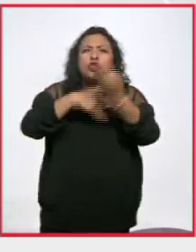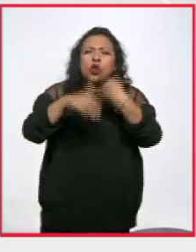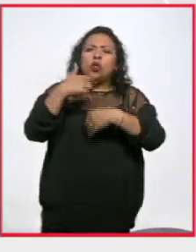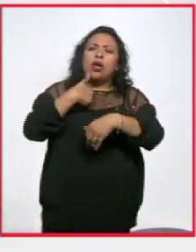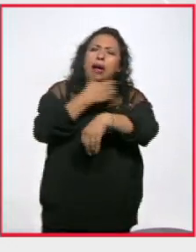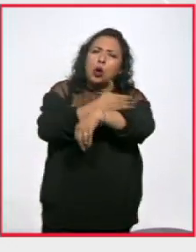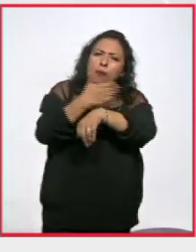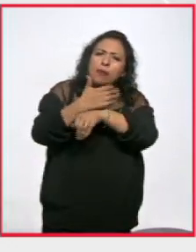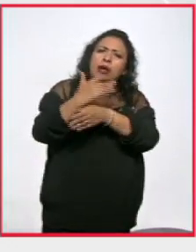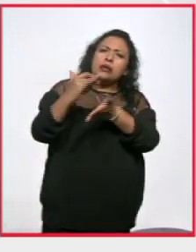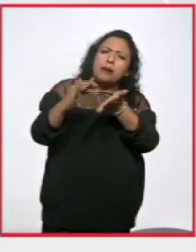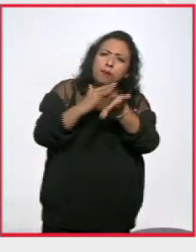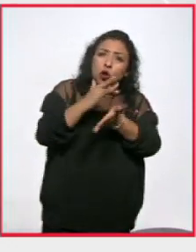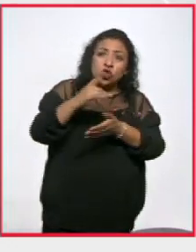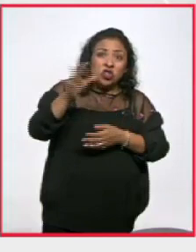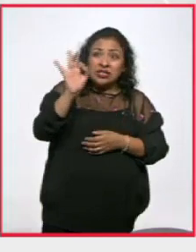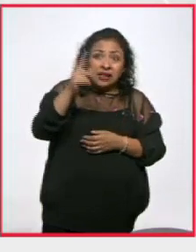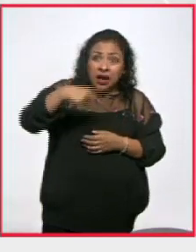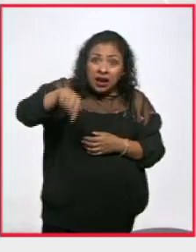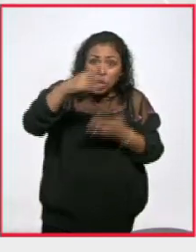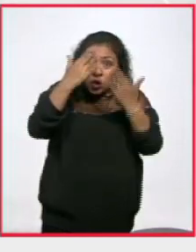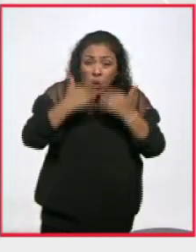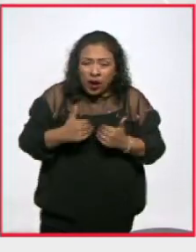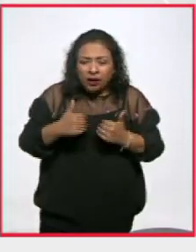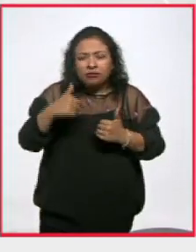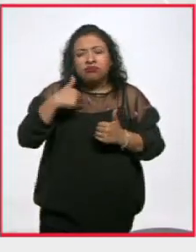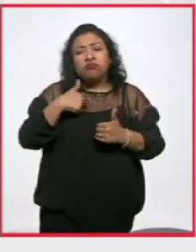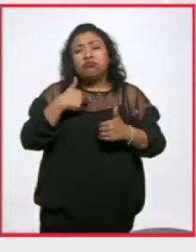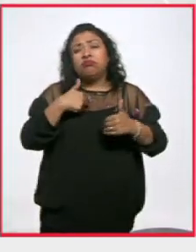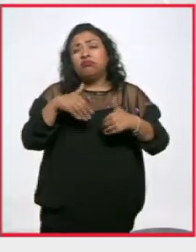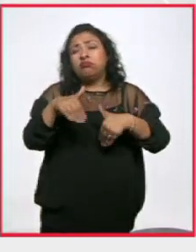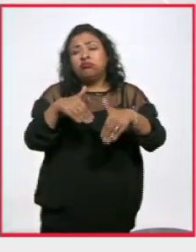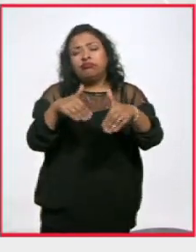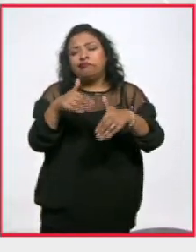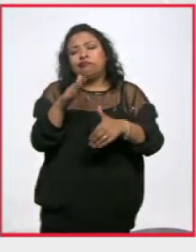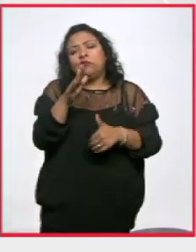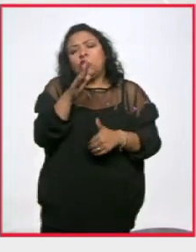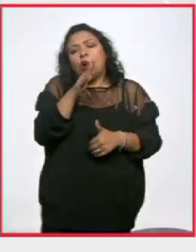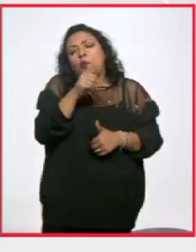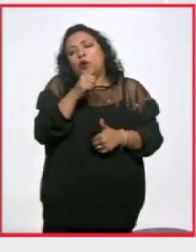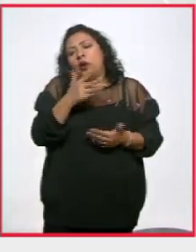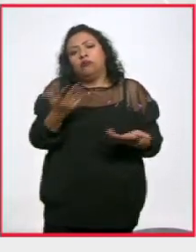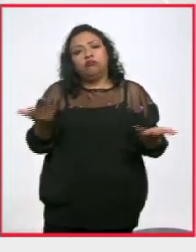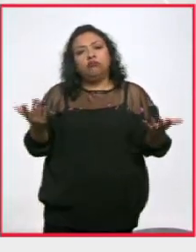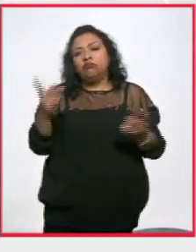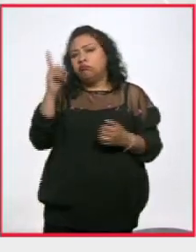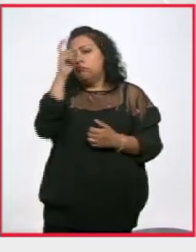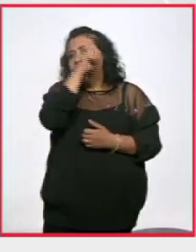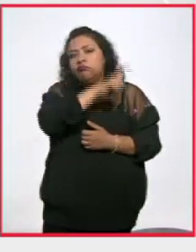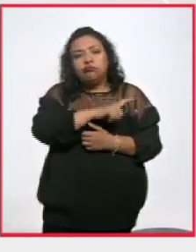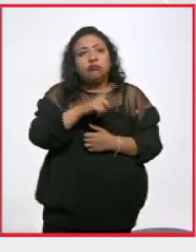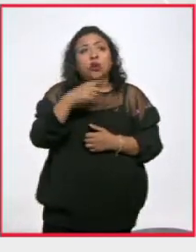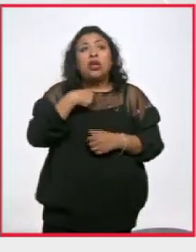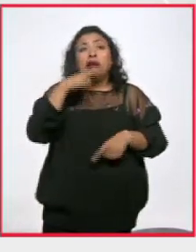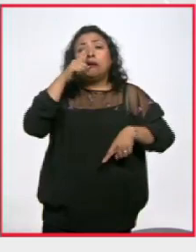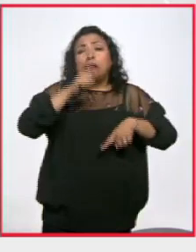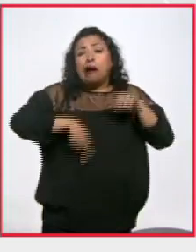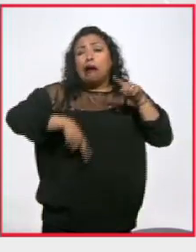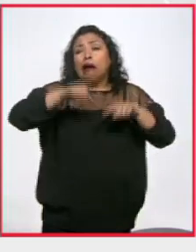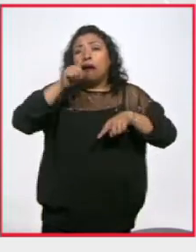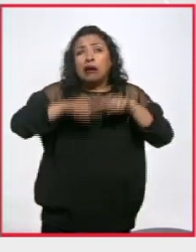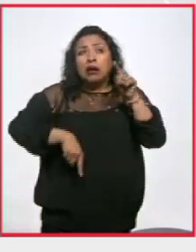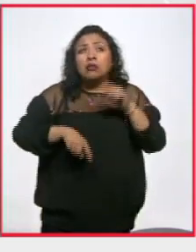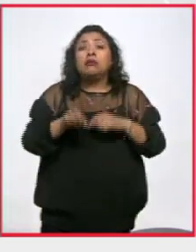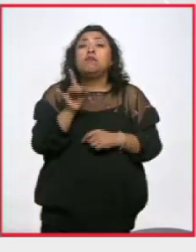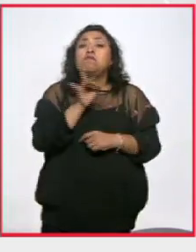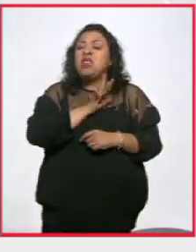acompañado. Sin ustedes, este caminar no sería posible porque nos quitaron tanto que hasta